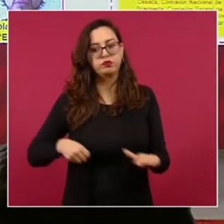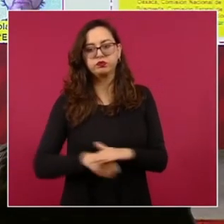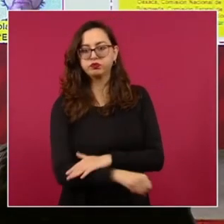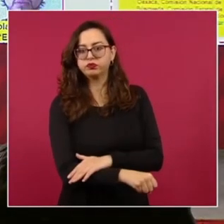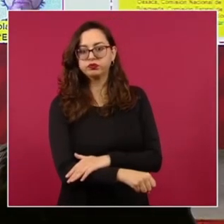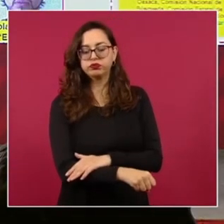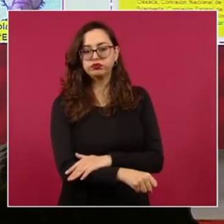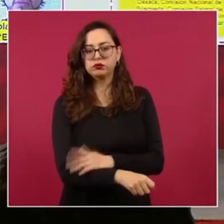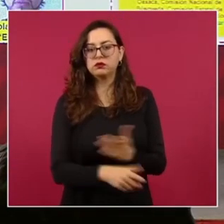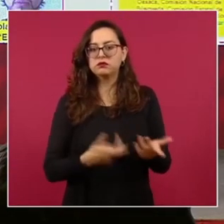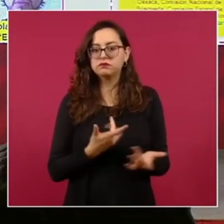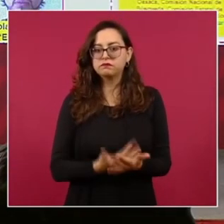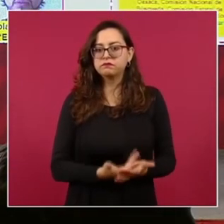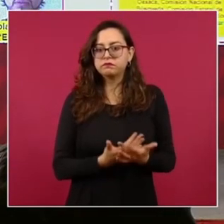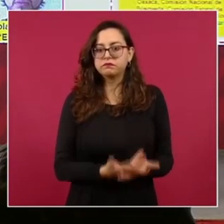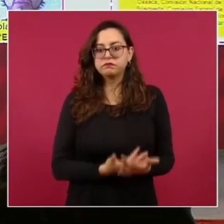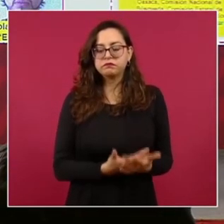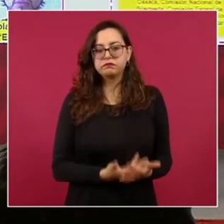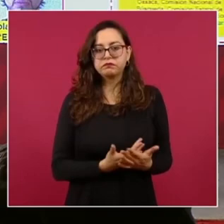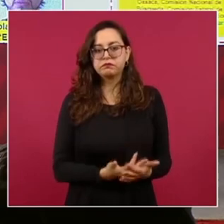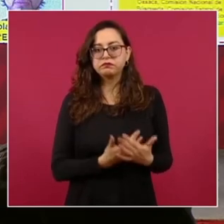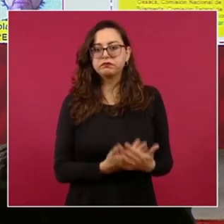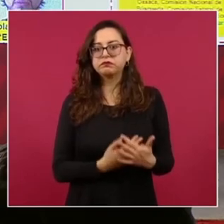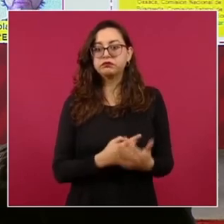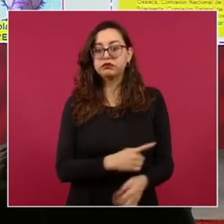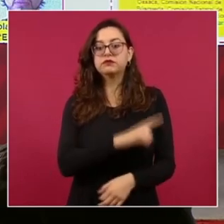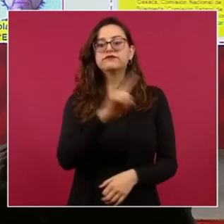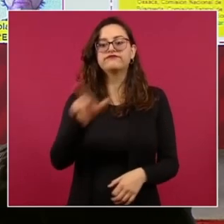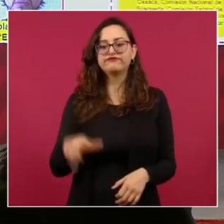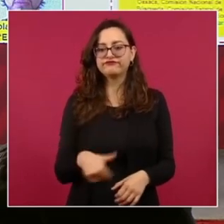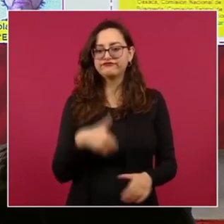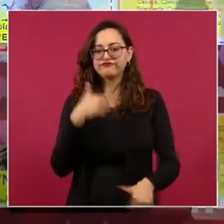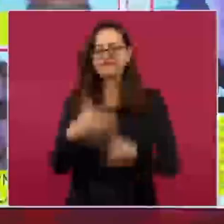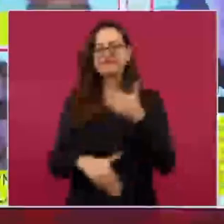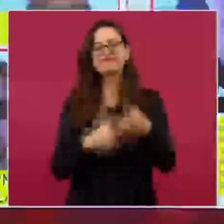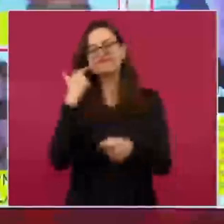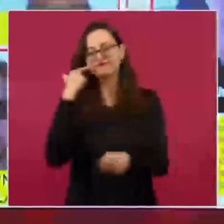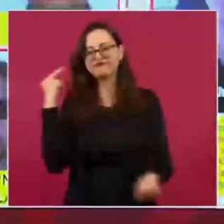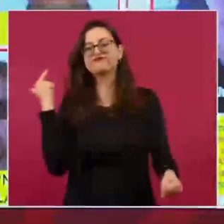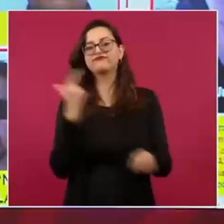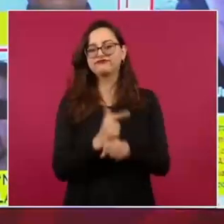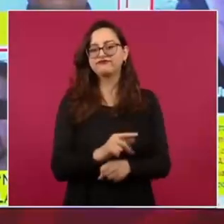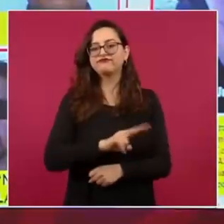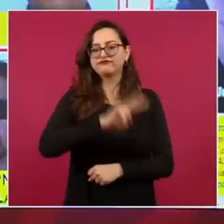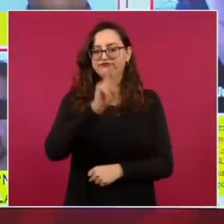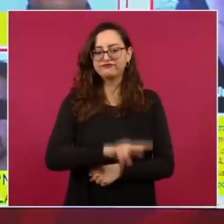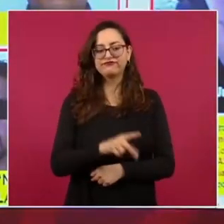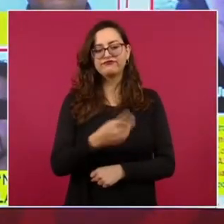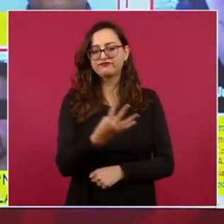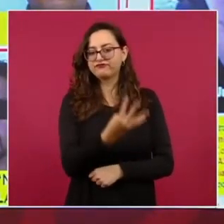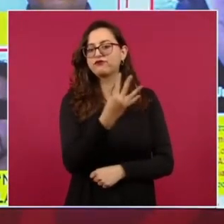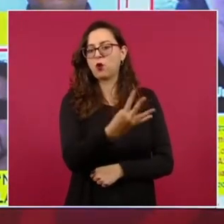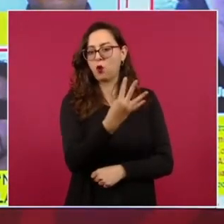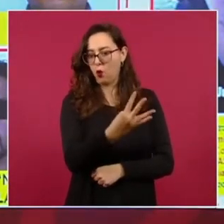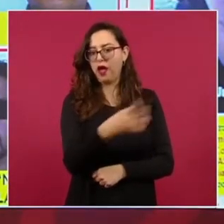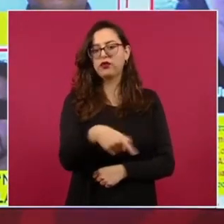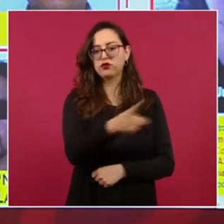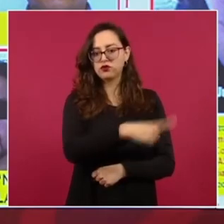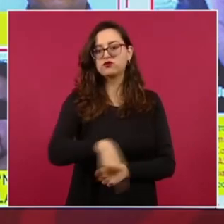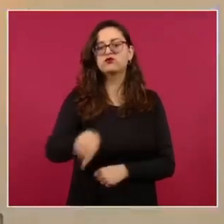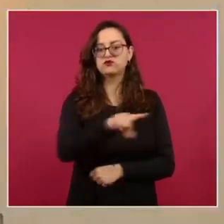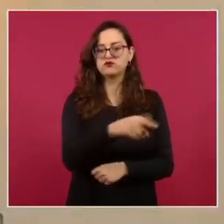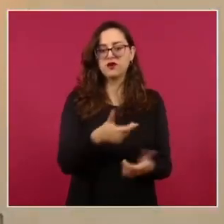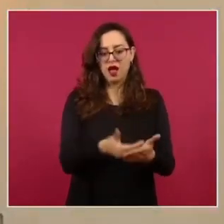está aprobado, que todos ellos intervinieron para desaparecer a Claudia Urruchur Tucruz, en un tema que se